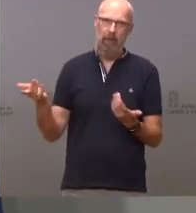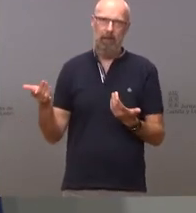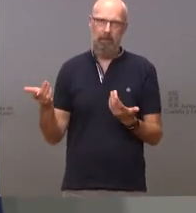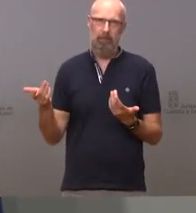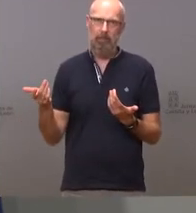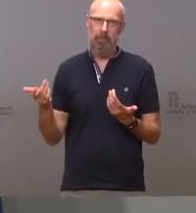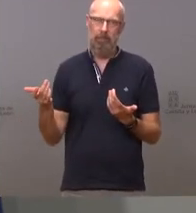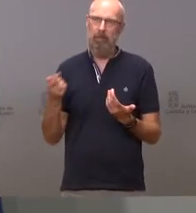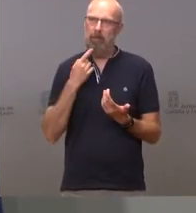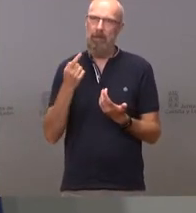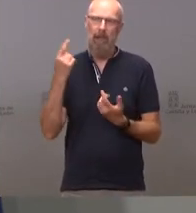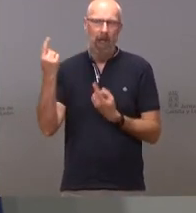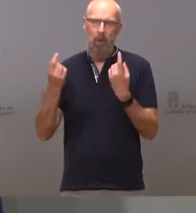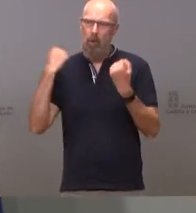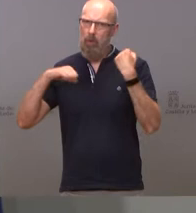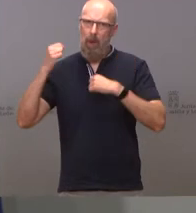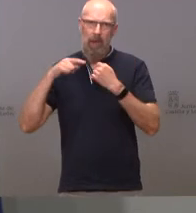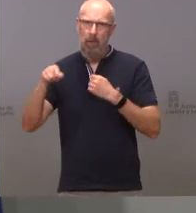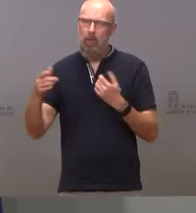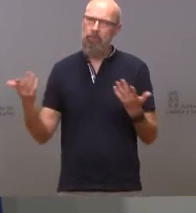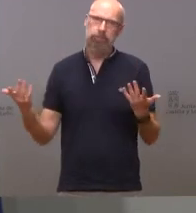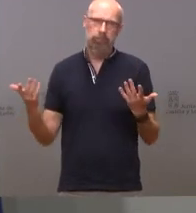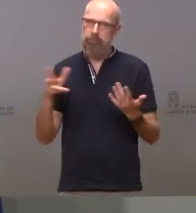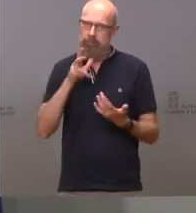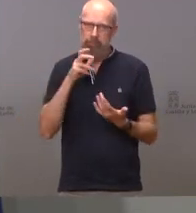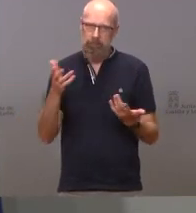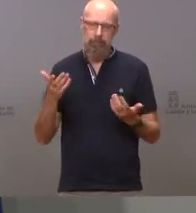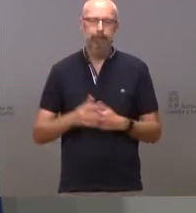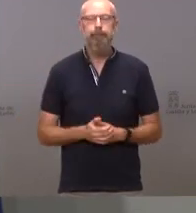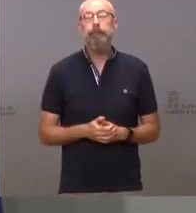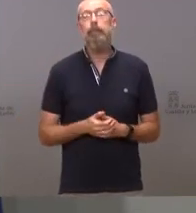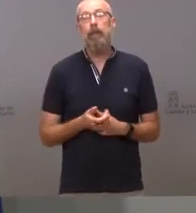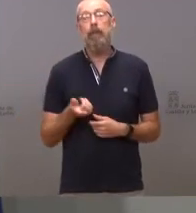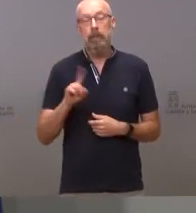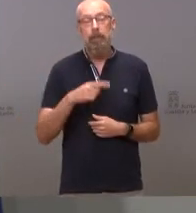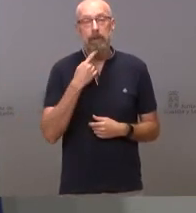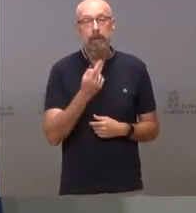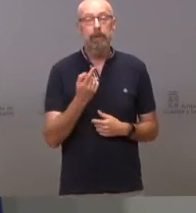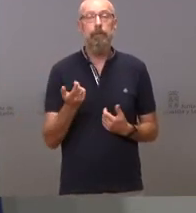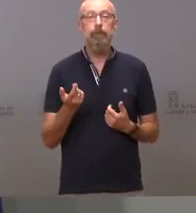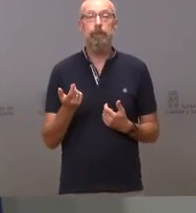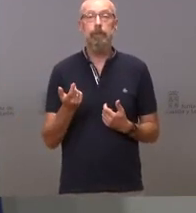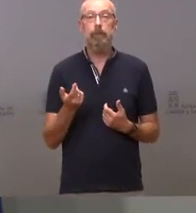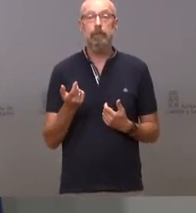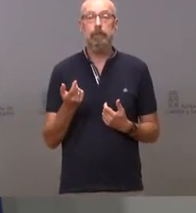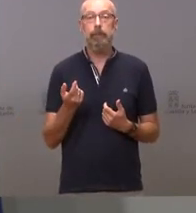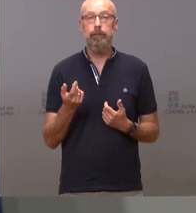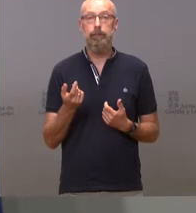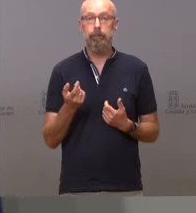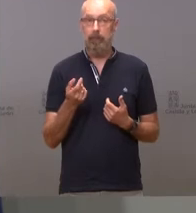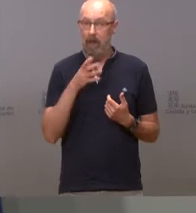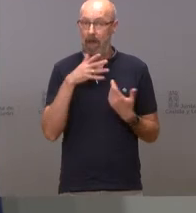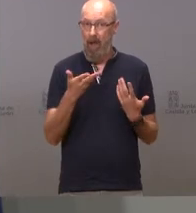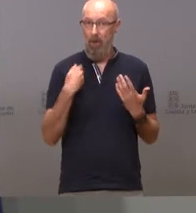referirse a algunos comportamientos. Hay que recordar que en esta pandemia